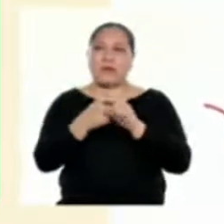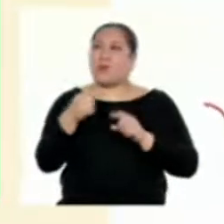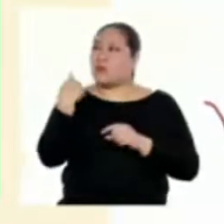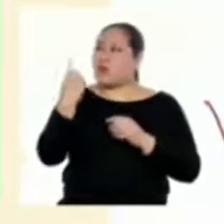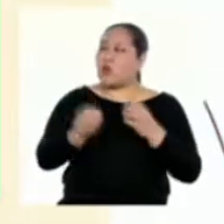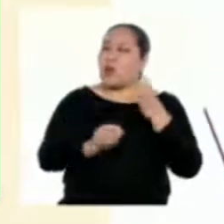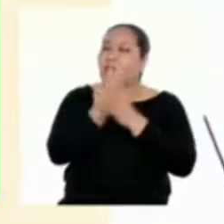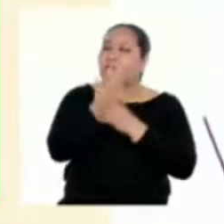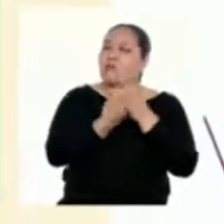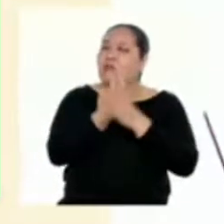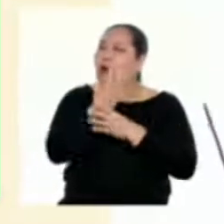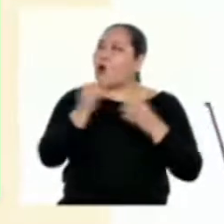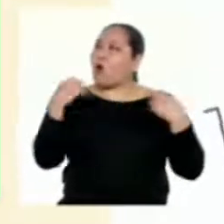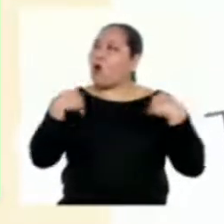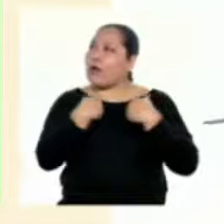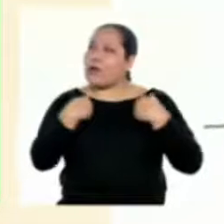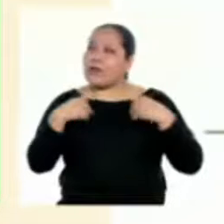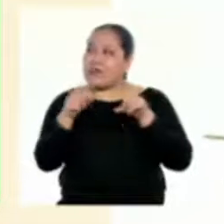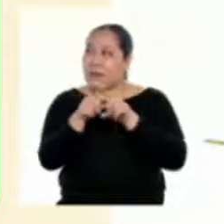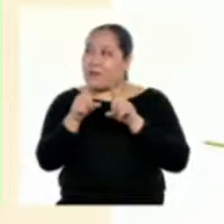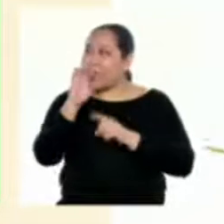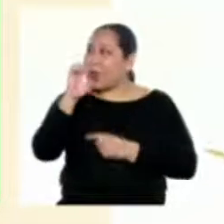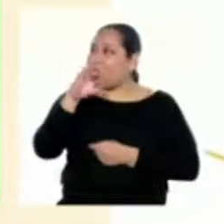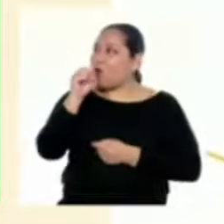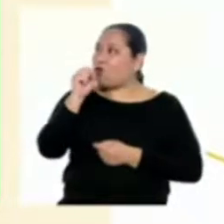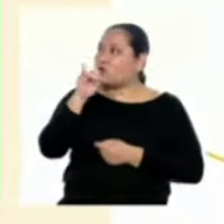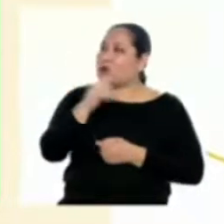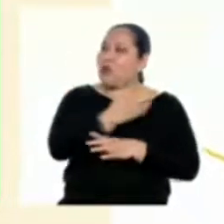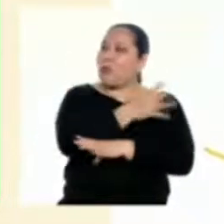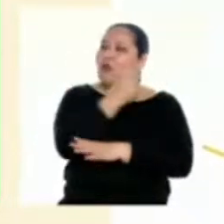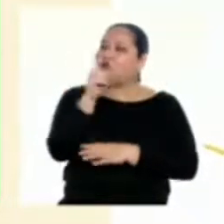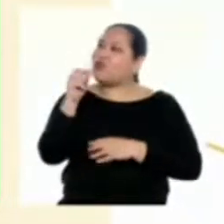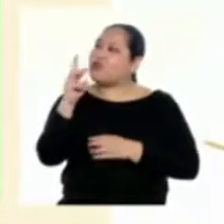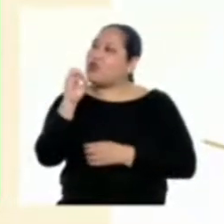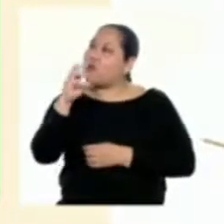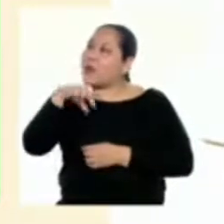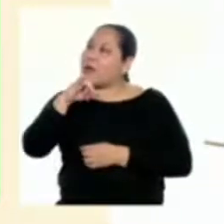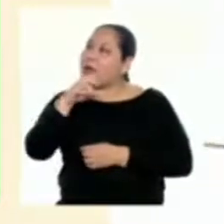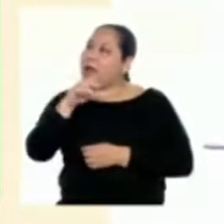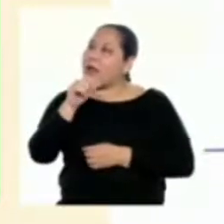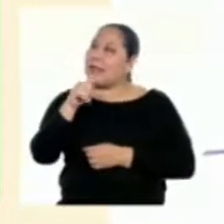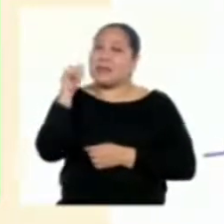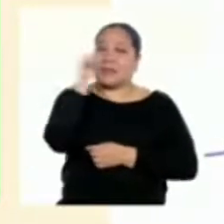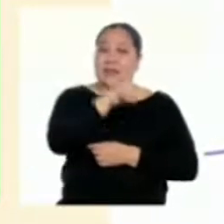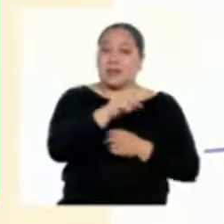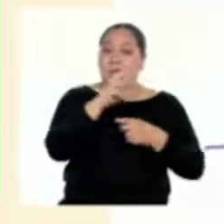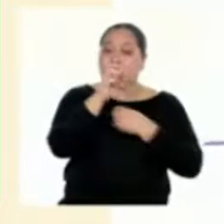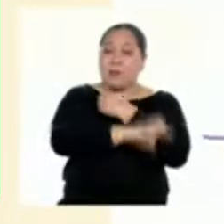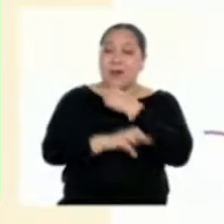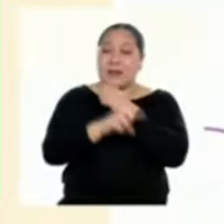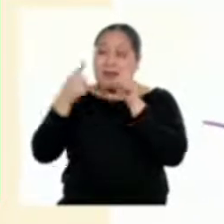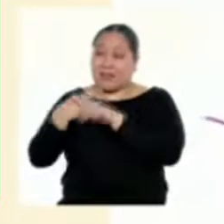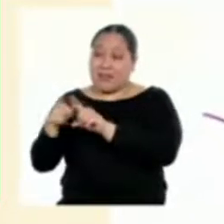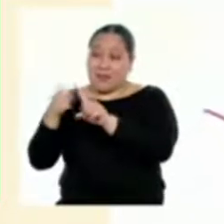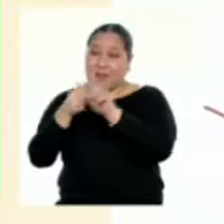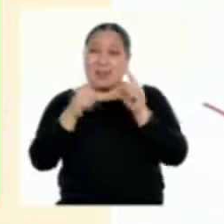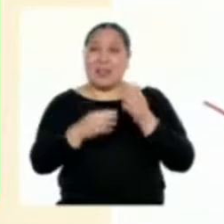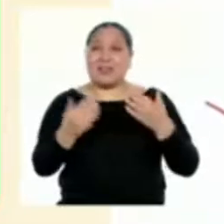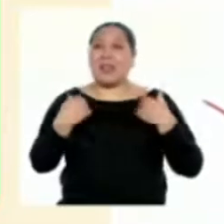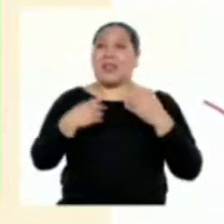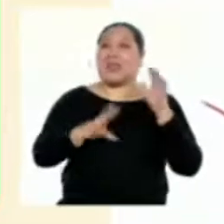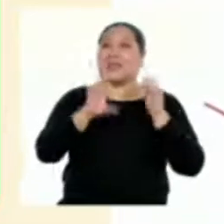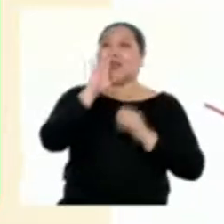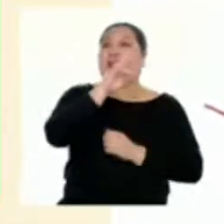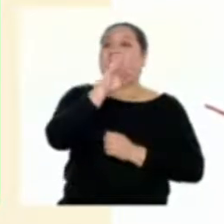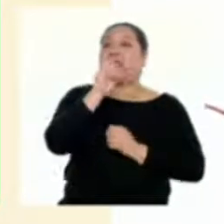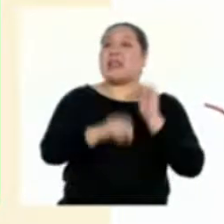ecosistemas como los bosques tropicales. Y mencionar que estos países megadiversos tienen el 70% de